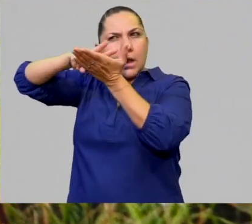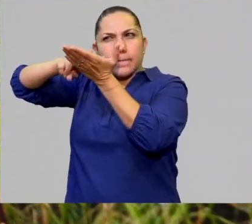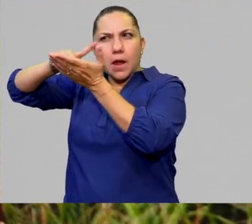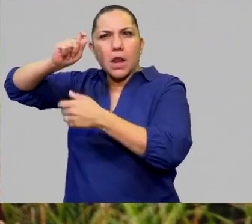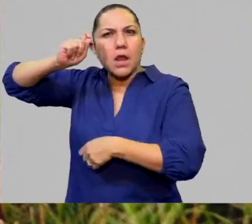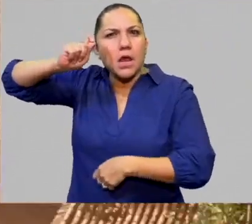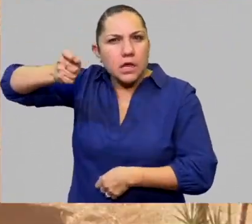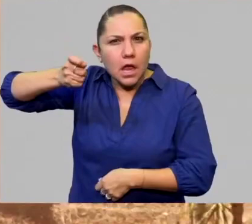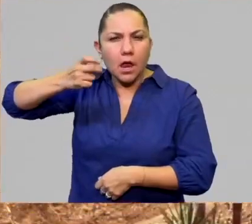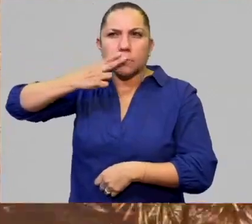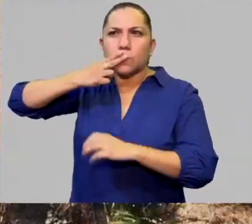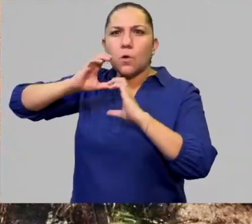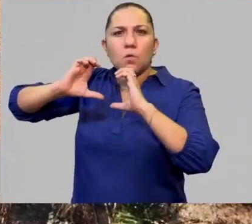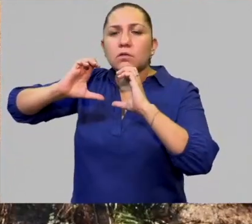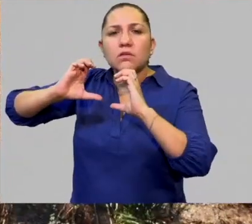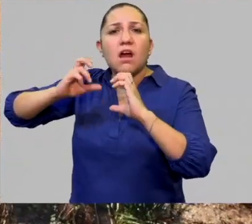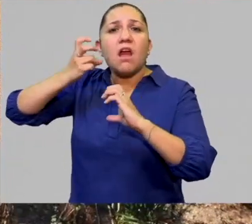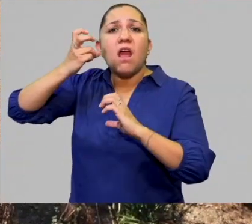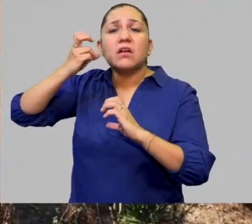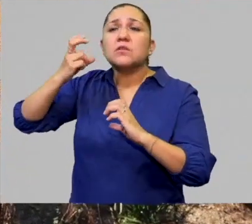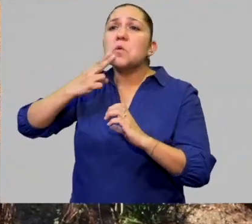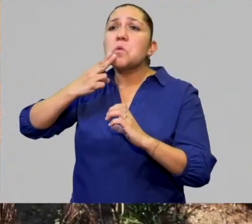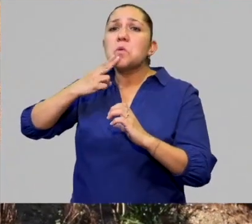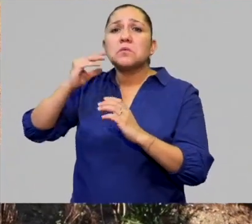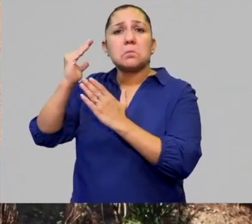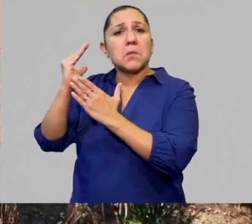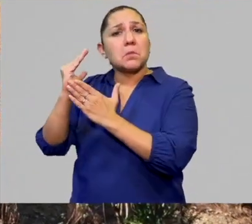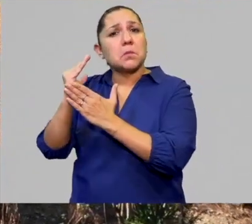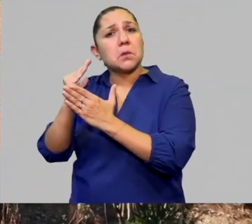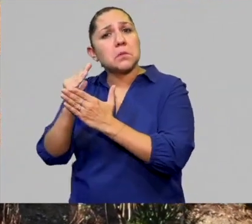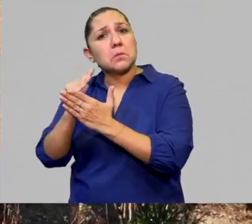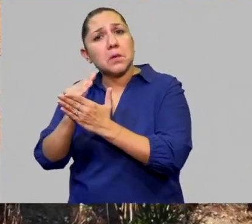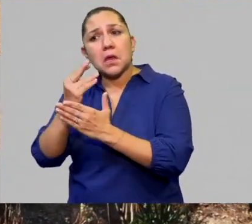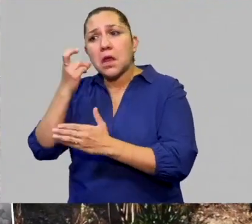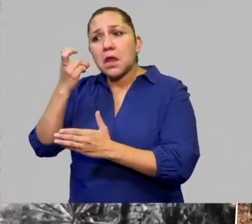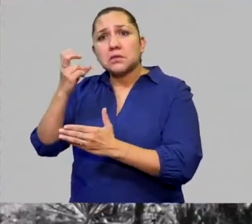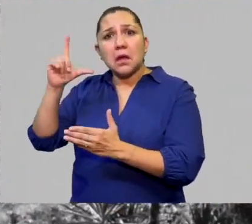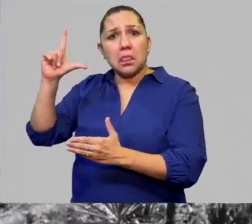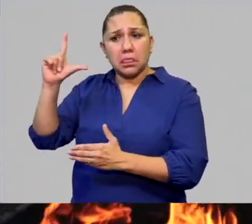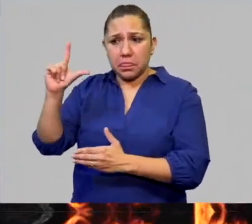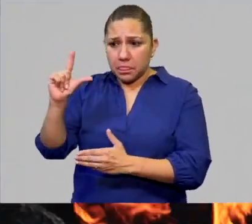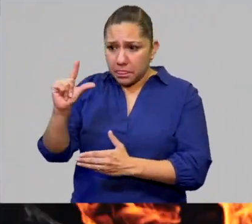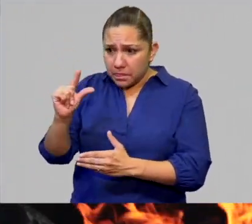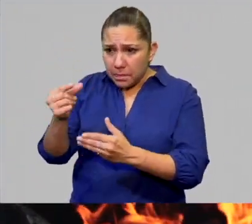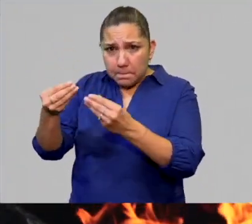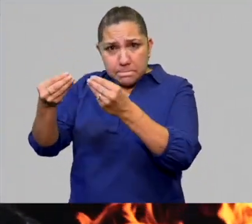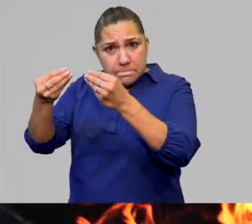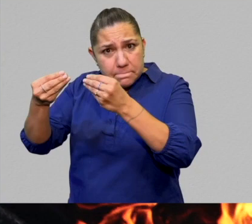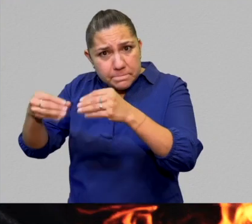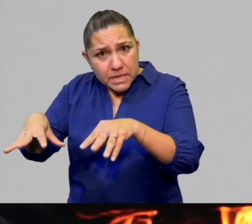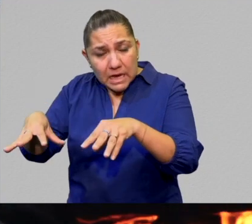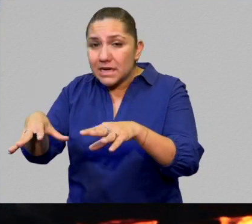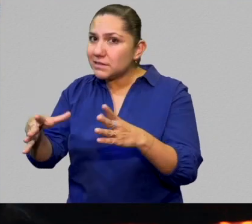va deteriorando, va en detrimento, se va en desuso. Y por eso es muy importante que